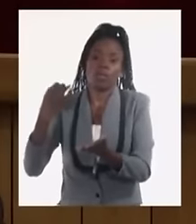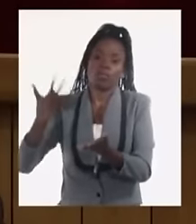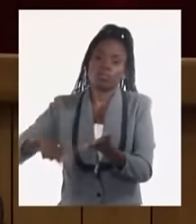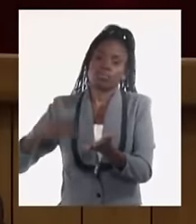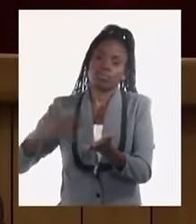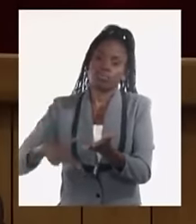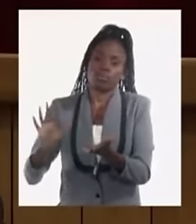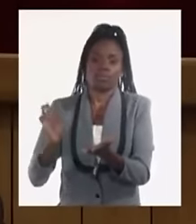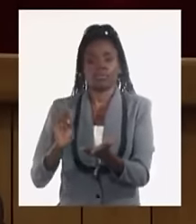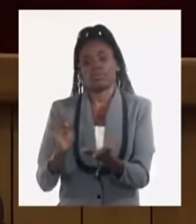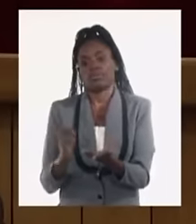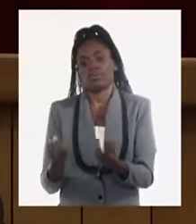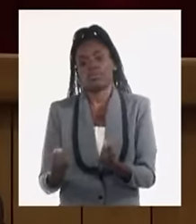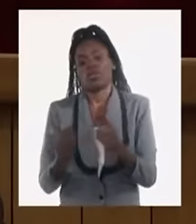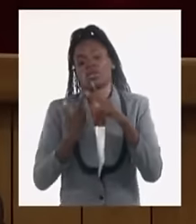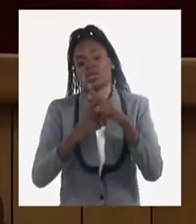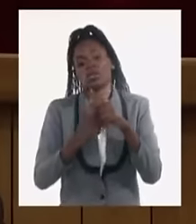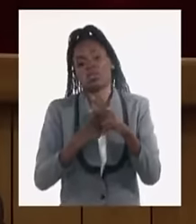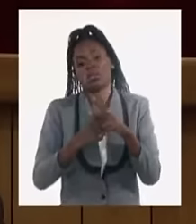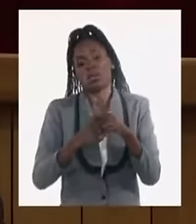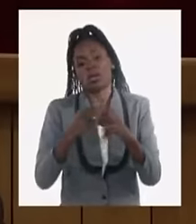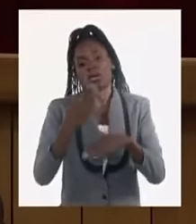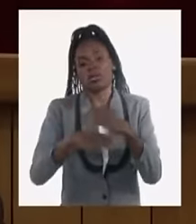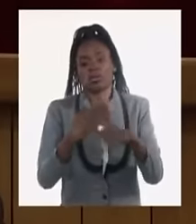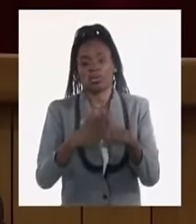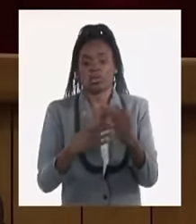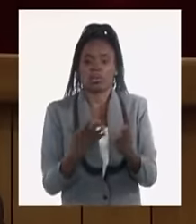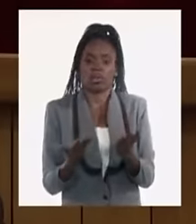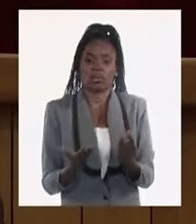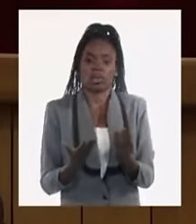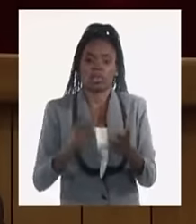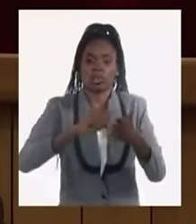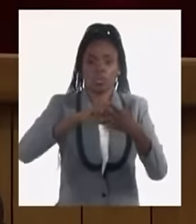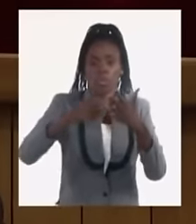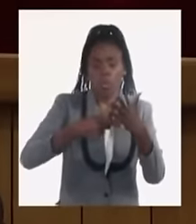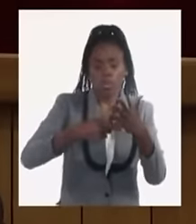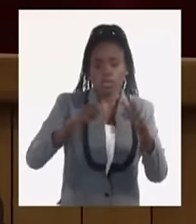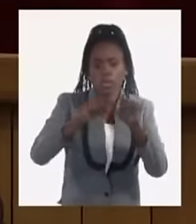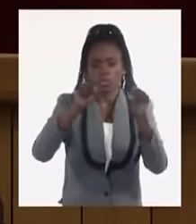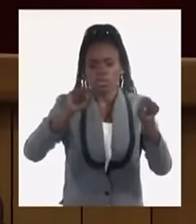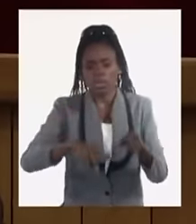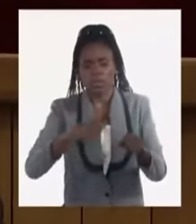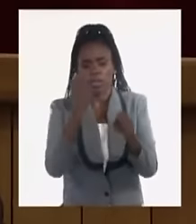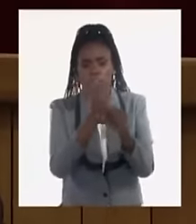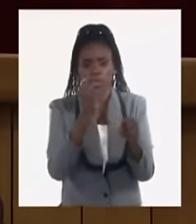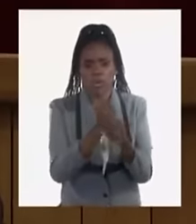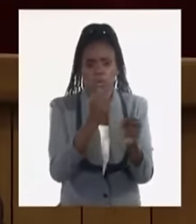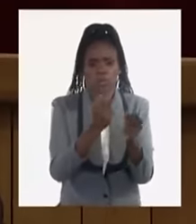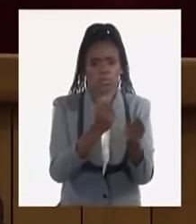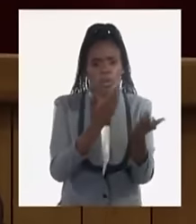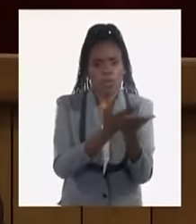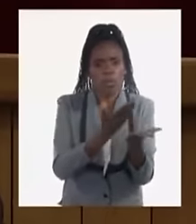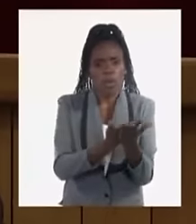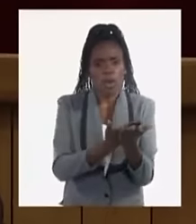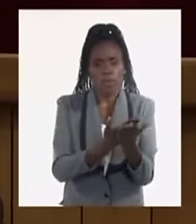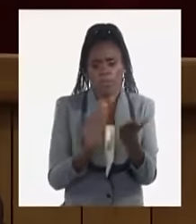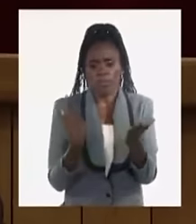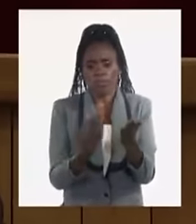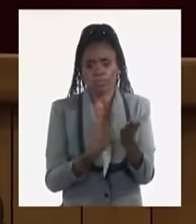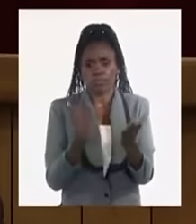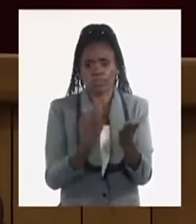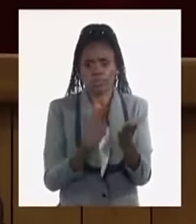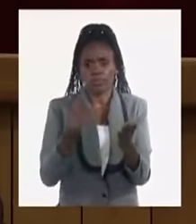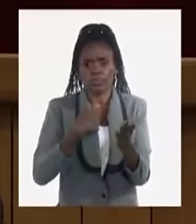resolver ese problema y eso pasa por cuadro eso pasa por sistema de trabajo por exigencia por nosotros realmente ser